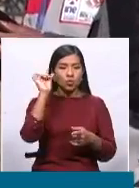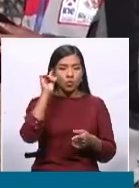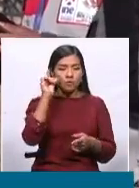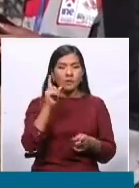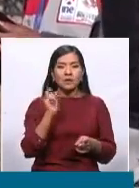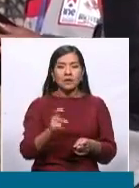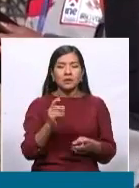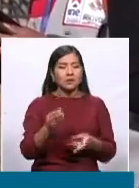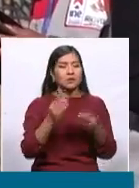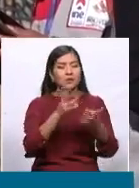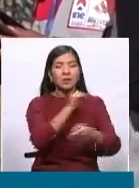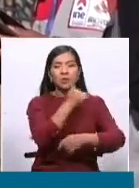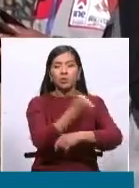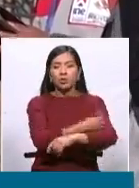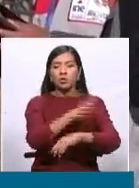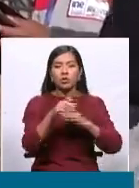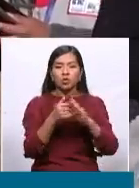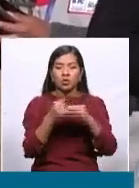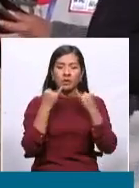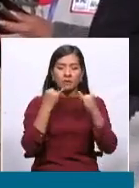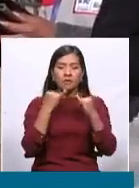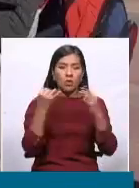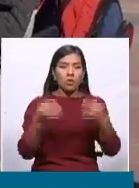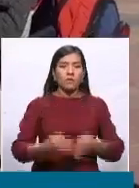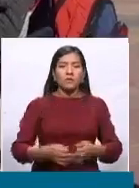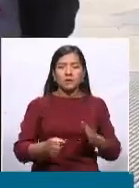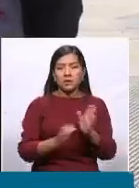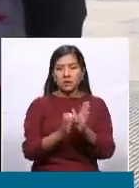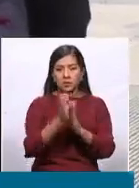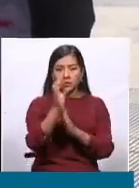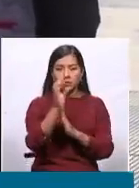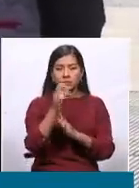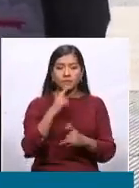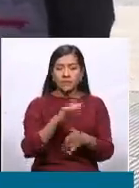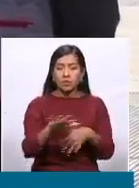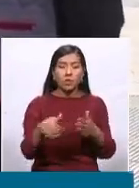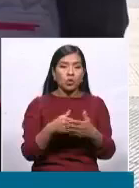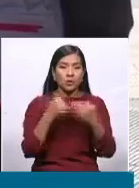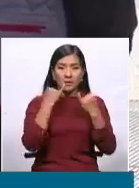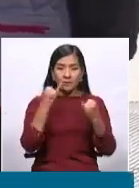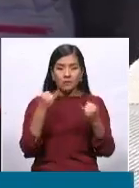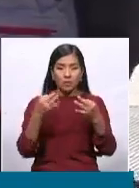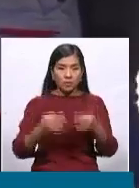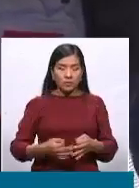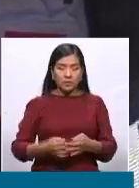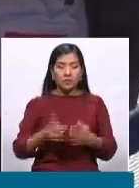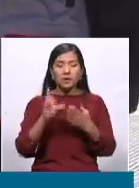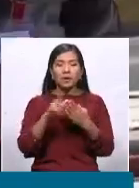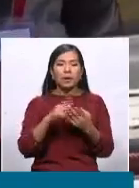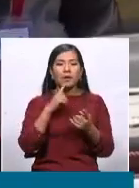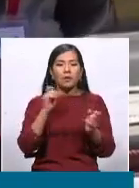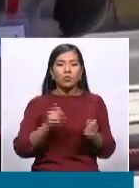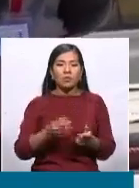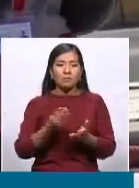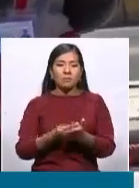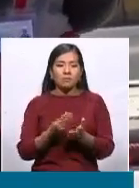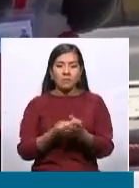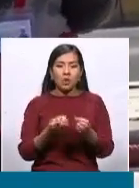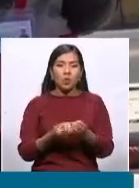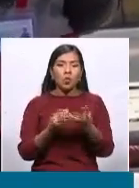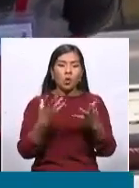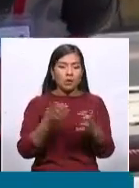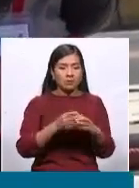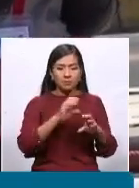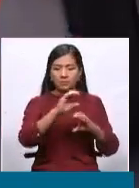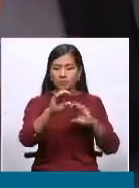la información oficial de los censos a partir de esa información oficial se podrá hacer la redistribución de los recursos que nos dice la propia